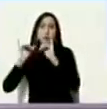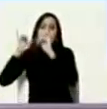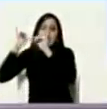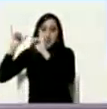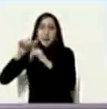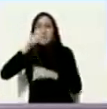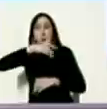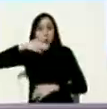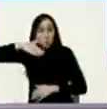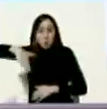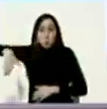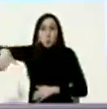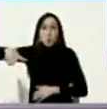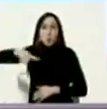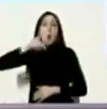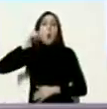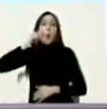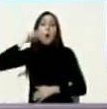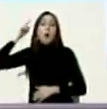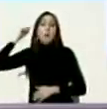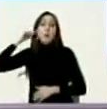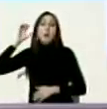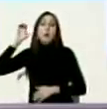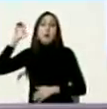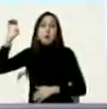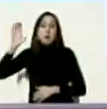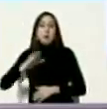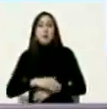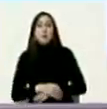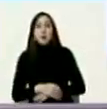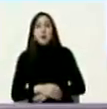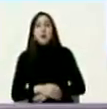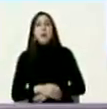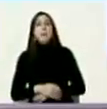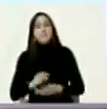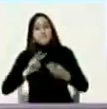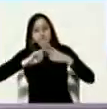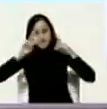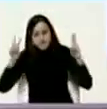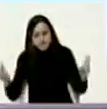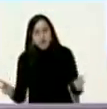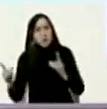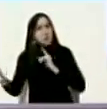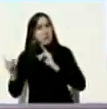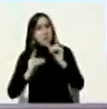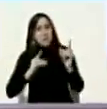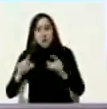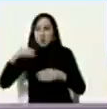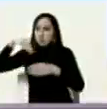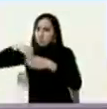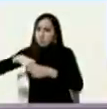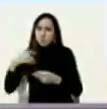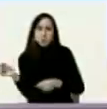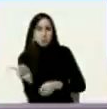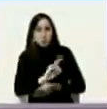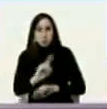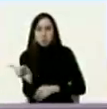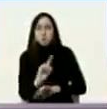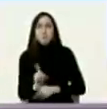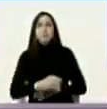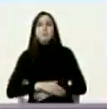y las afganas en paz en diálogo sin intervencionismo de nadie